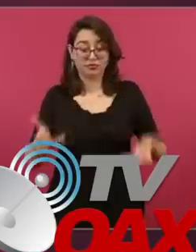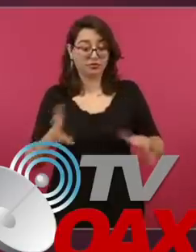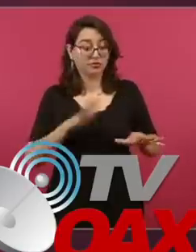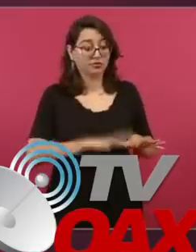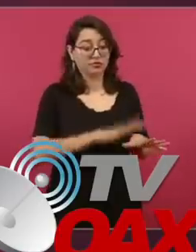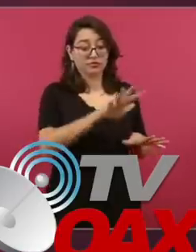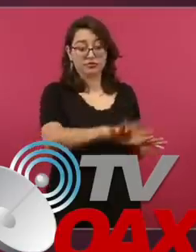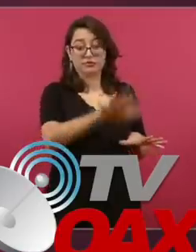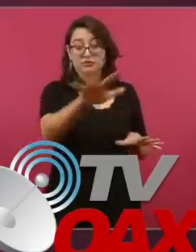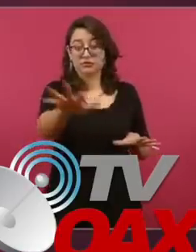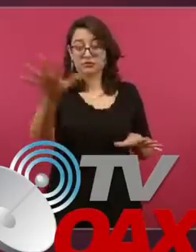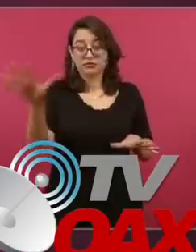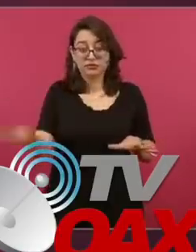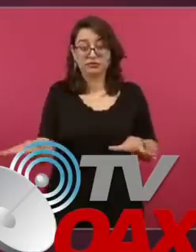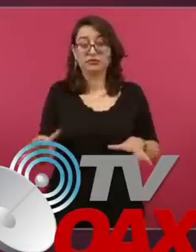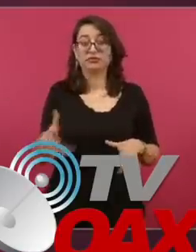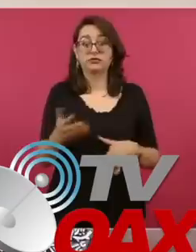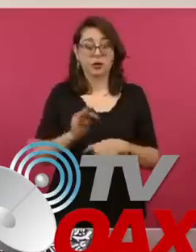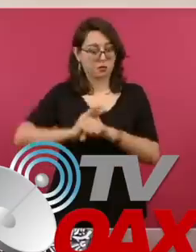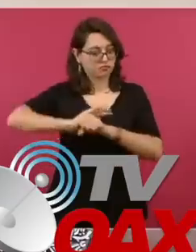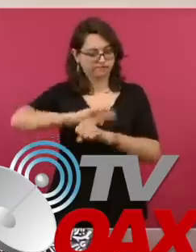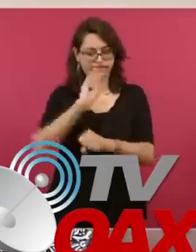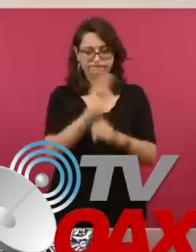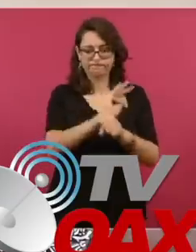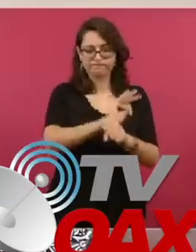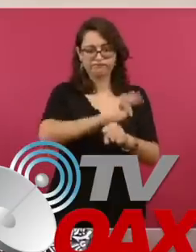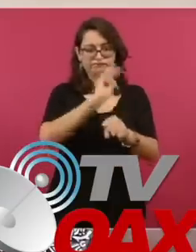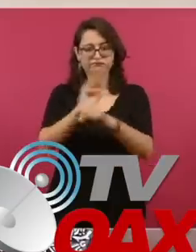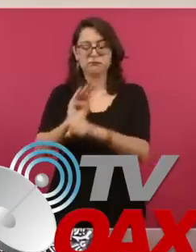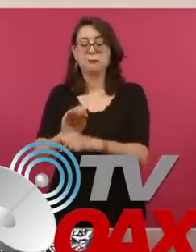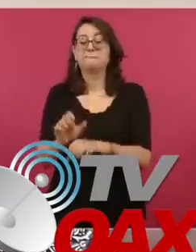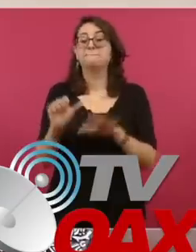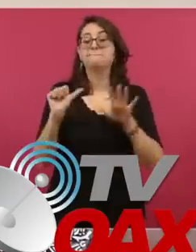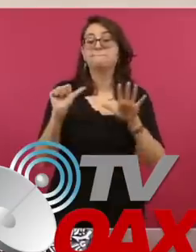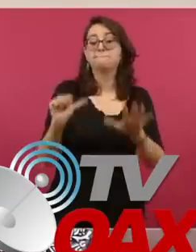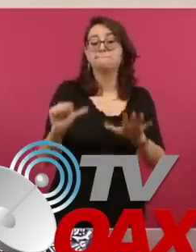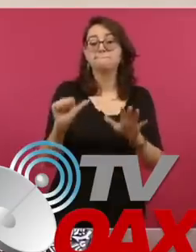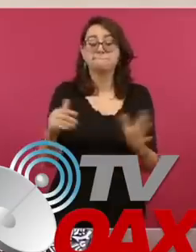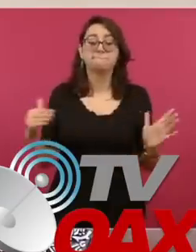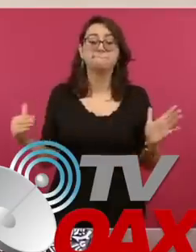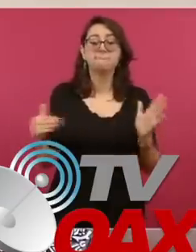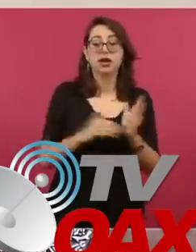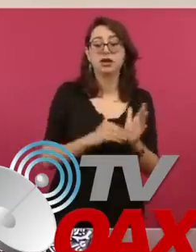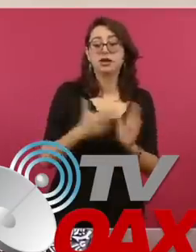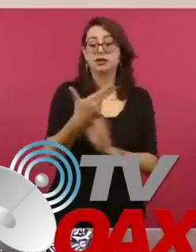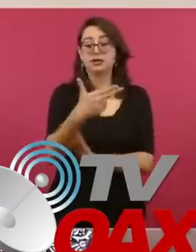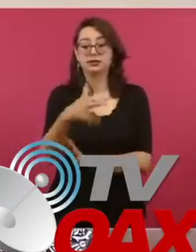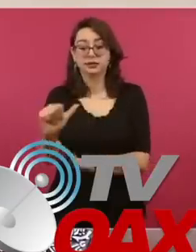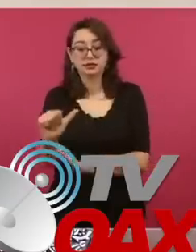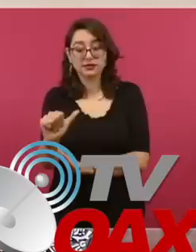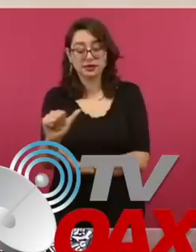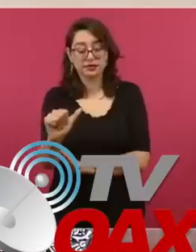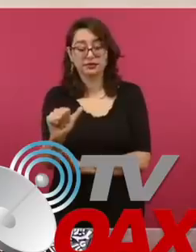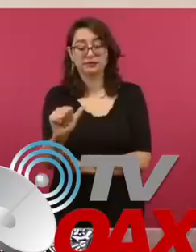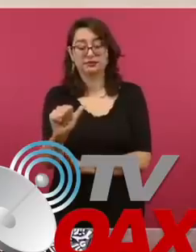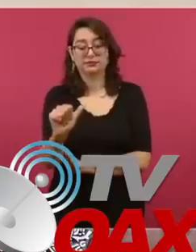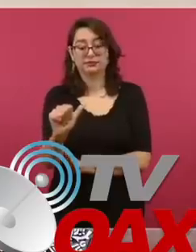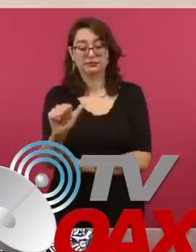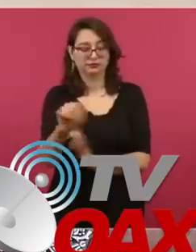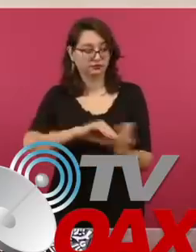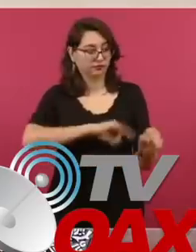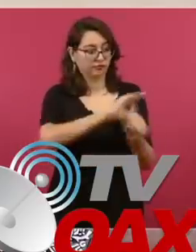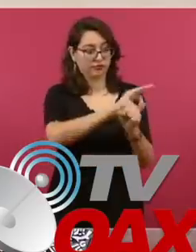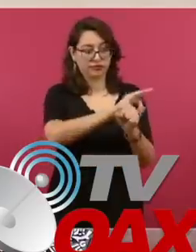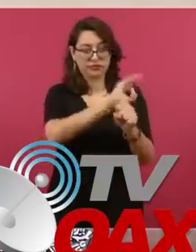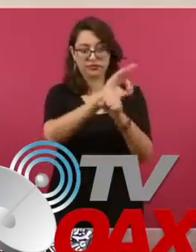reservas naturales protegidas 16 mil hectáreas que